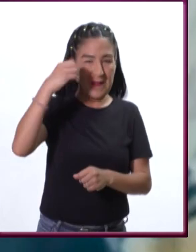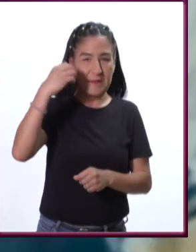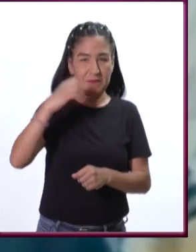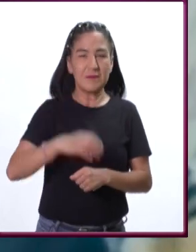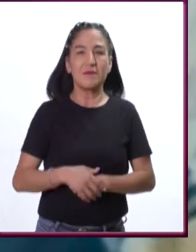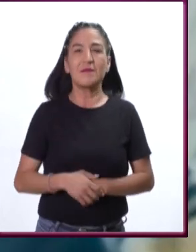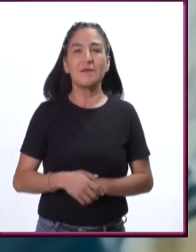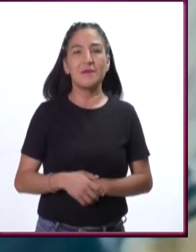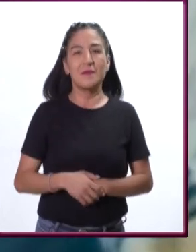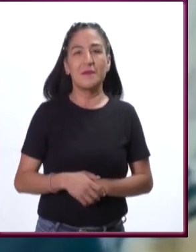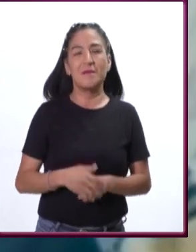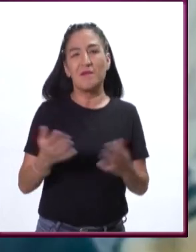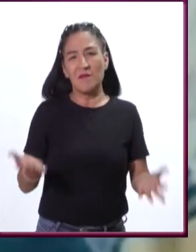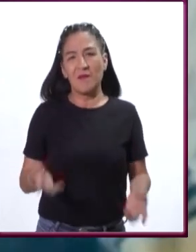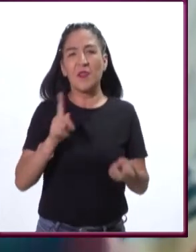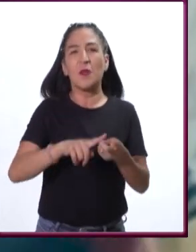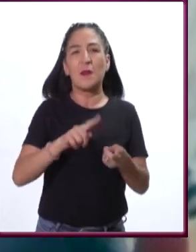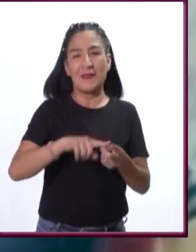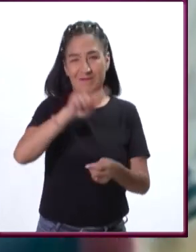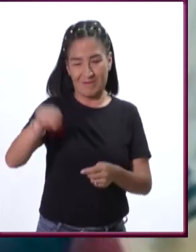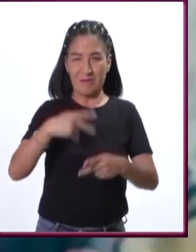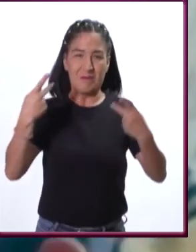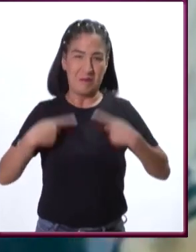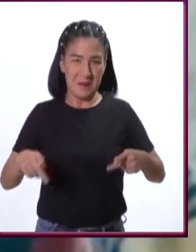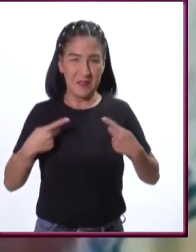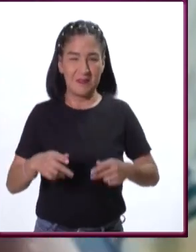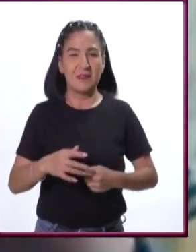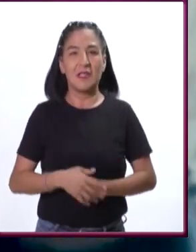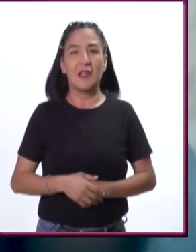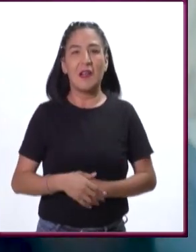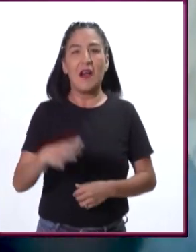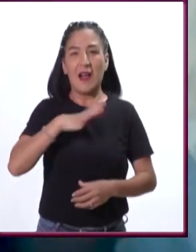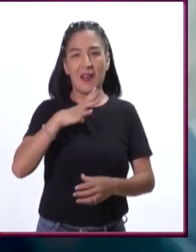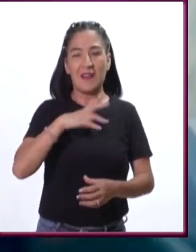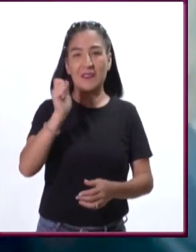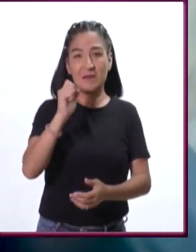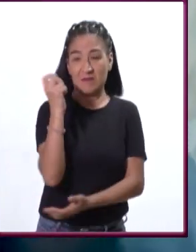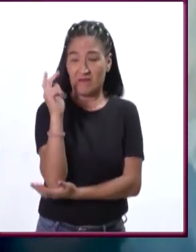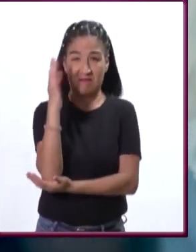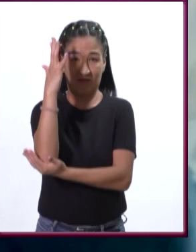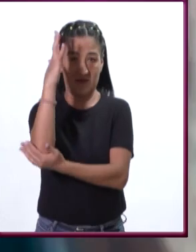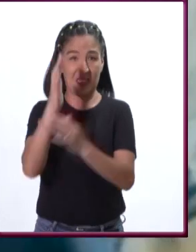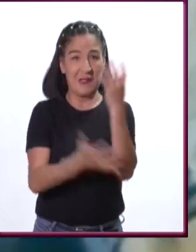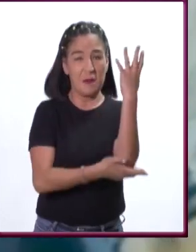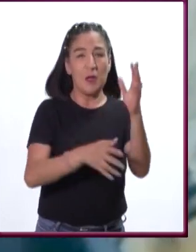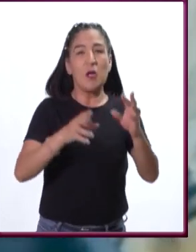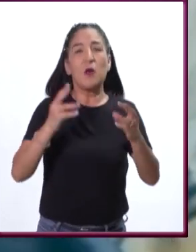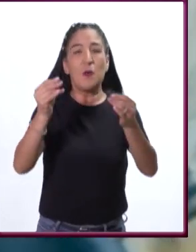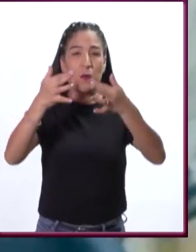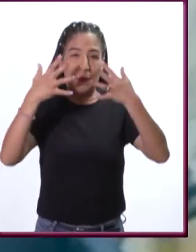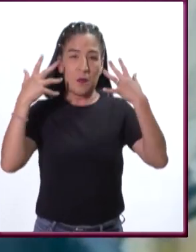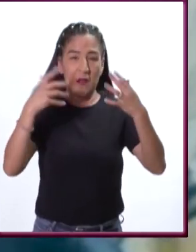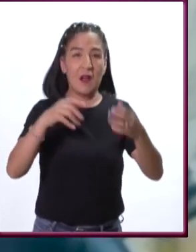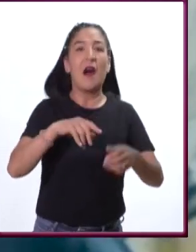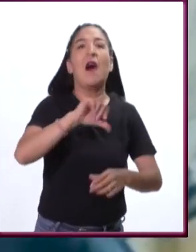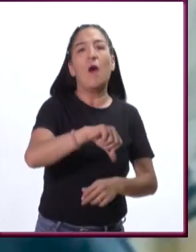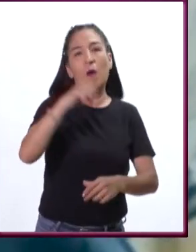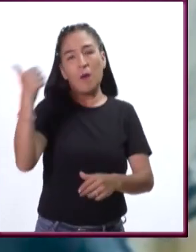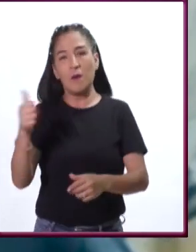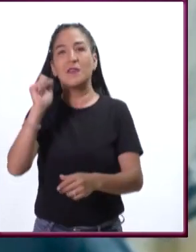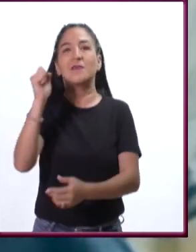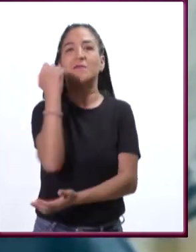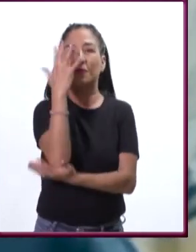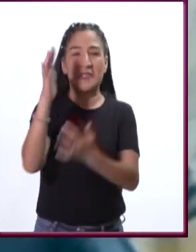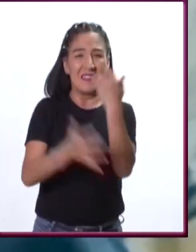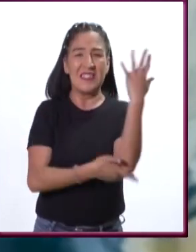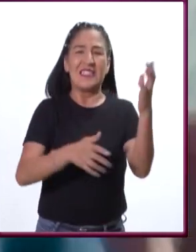donde los habitantes tienen tierras que van desde un bosque muy húmedo hasta una parte muy caliente y muy